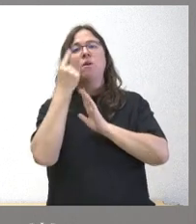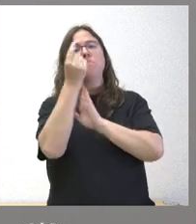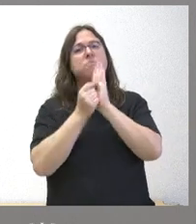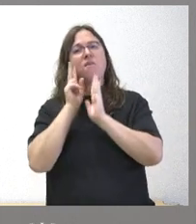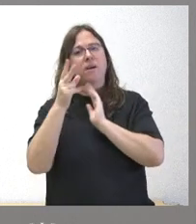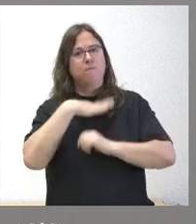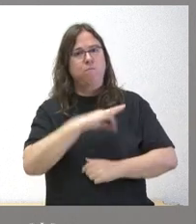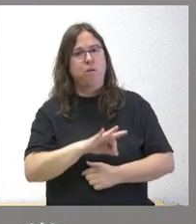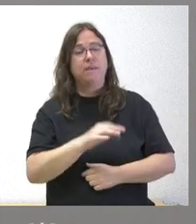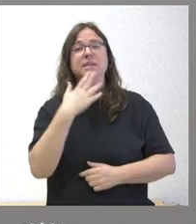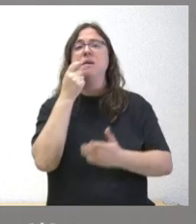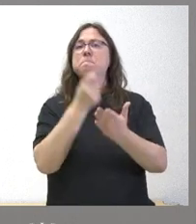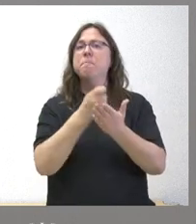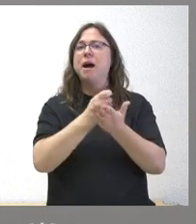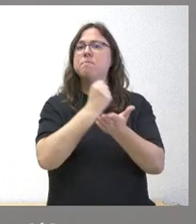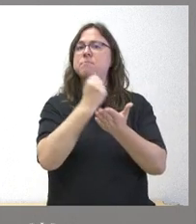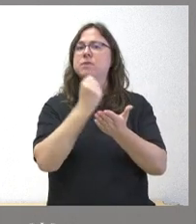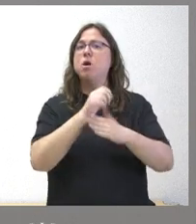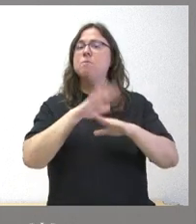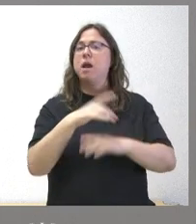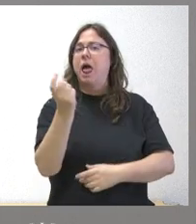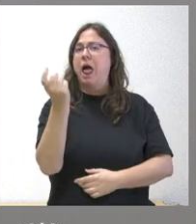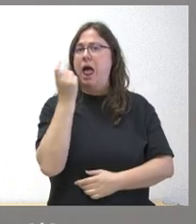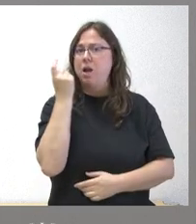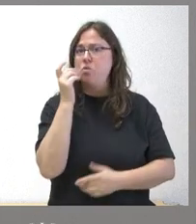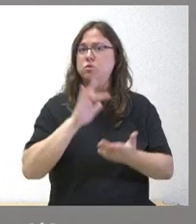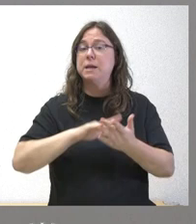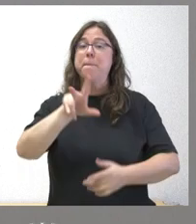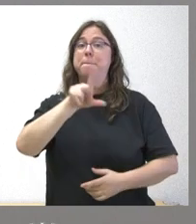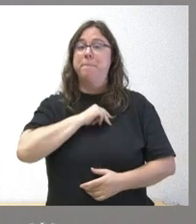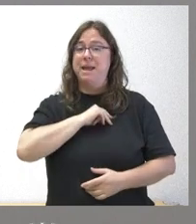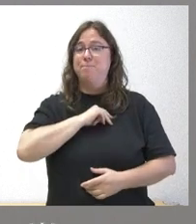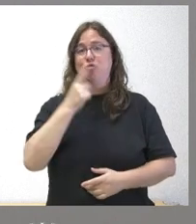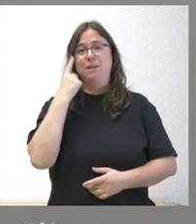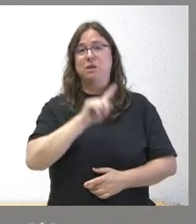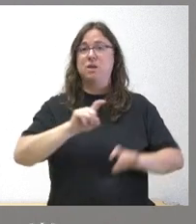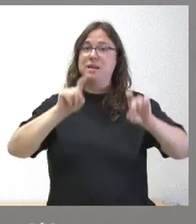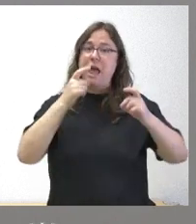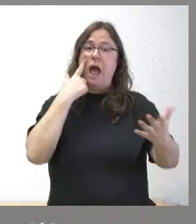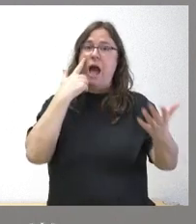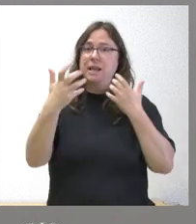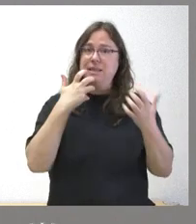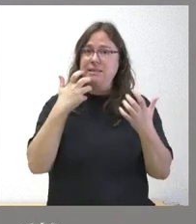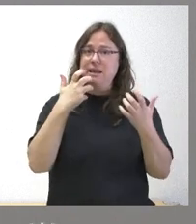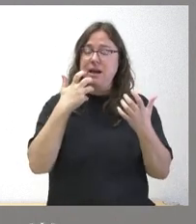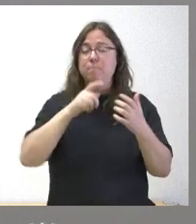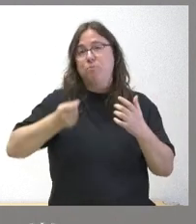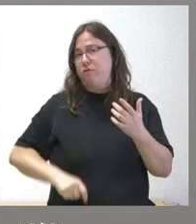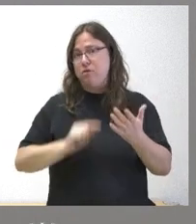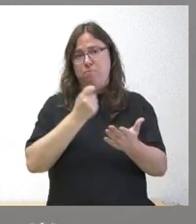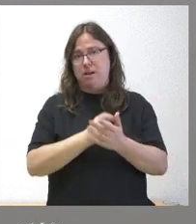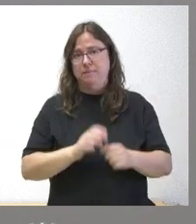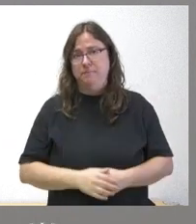mismas. La exención del pago de matrícula para el alumnado que haya obtenido el premio extraordinario de las enseñanzas artísticas y profesionales